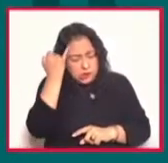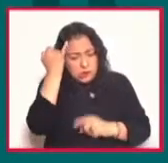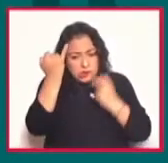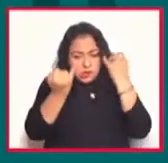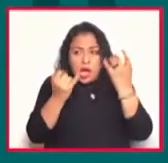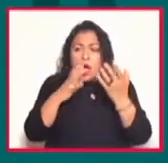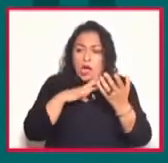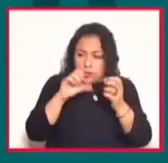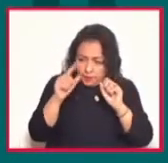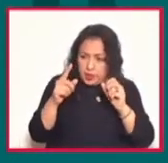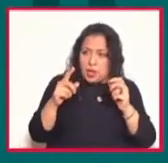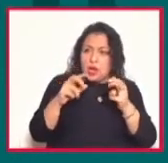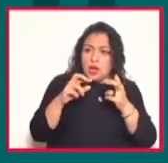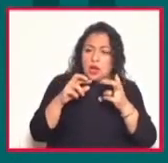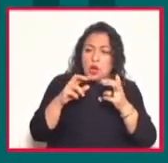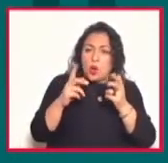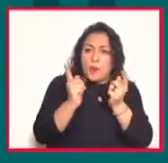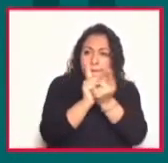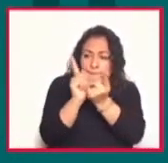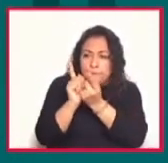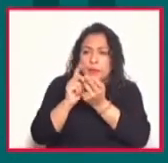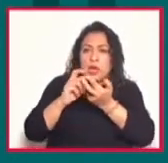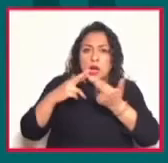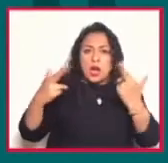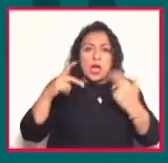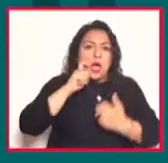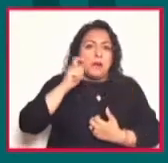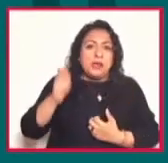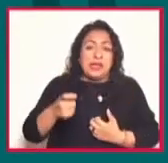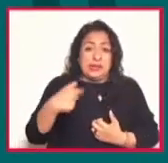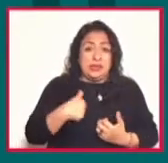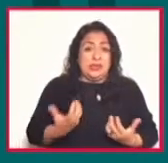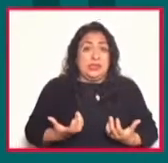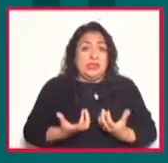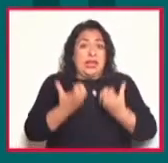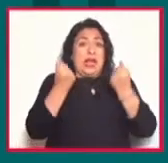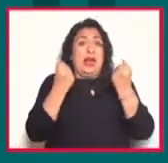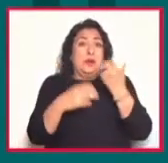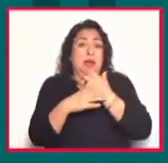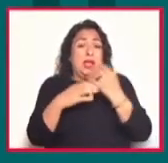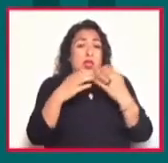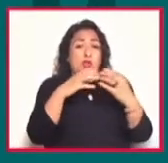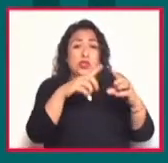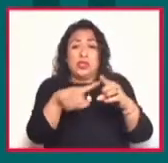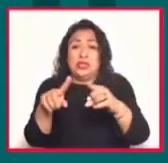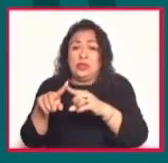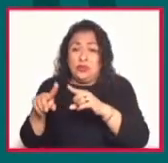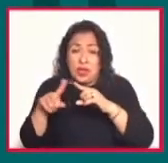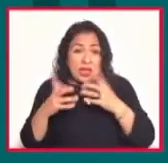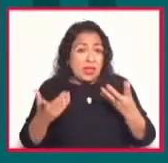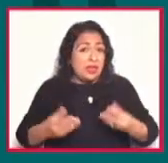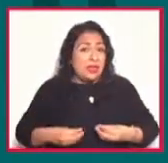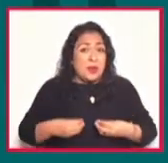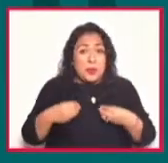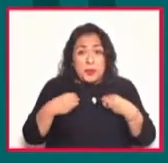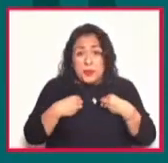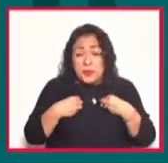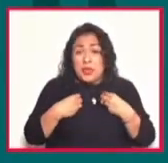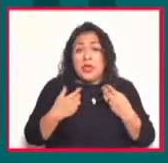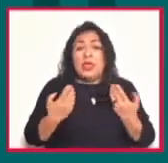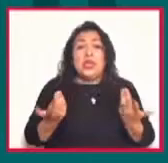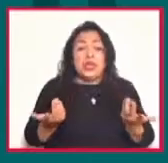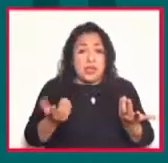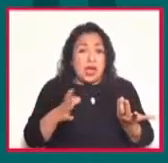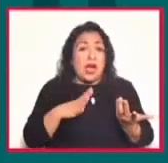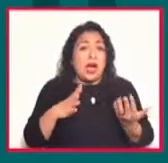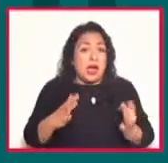amistad y esas relaciones de amistad nos pueden salvar de muchísimas cosas que la vida nos enfrenta.